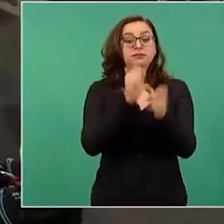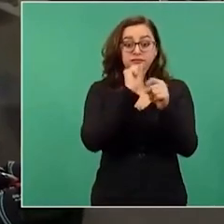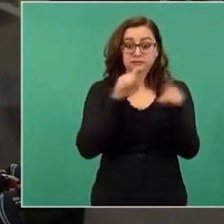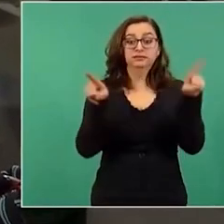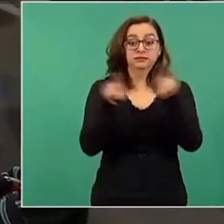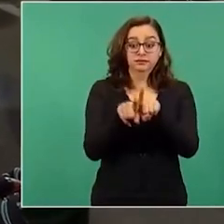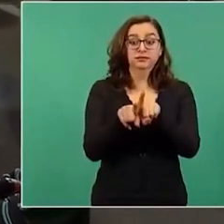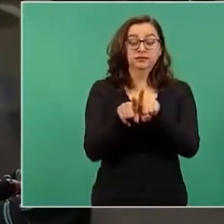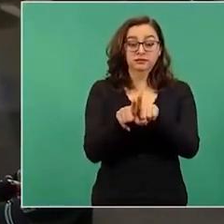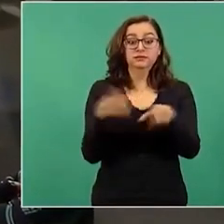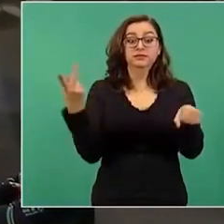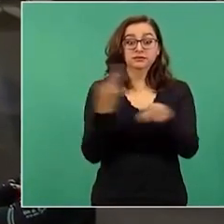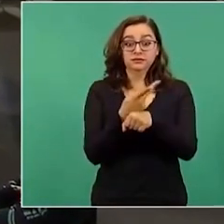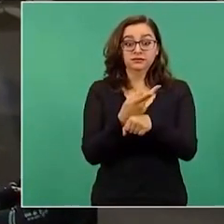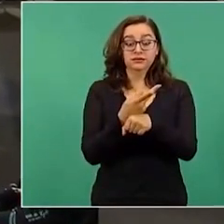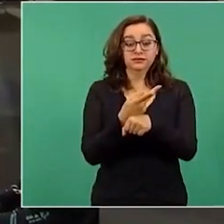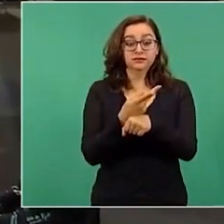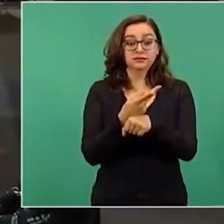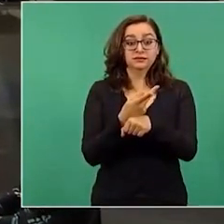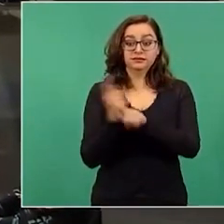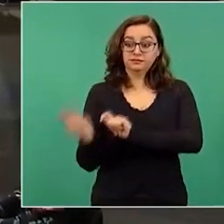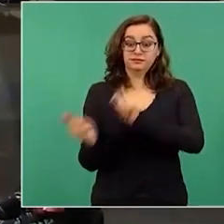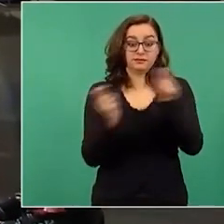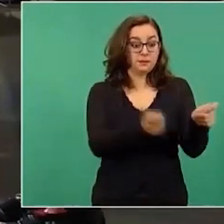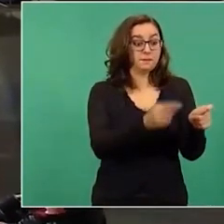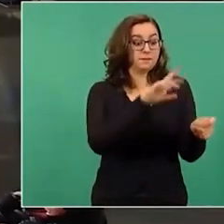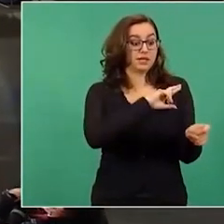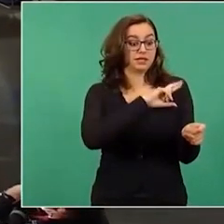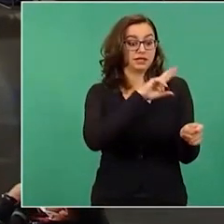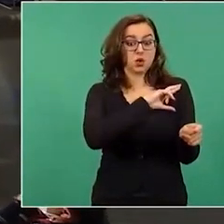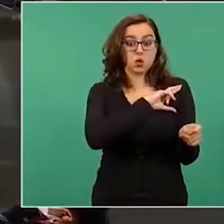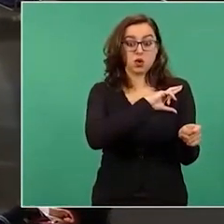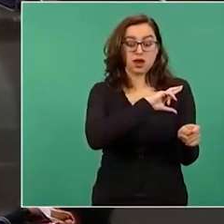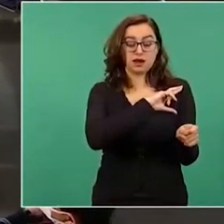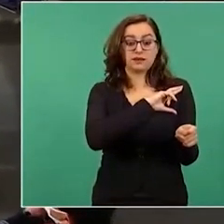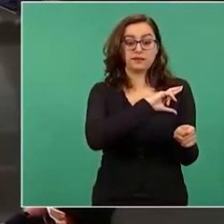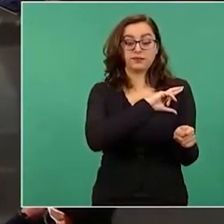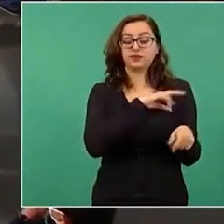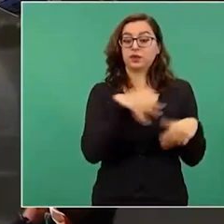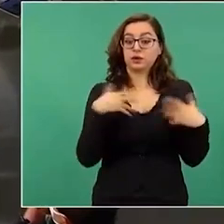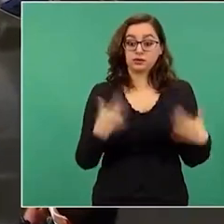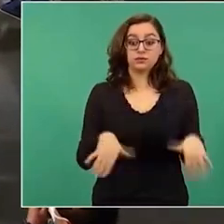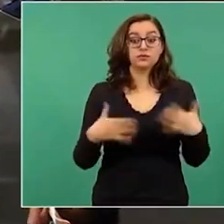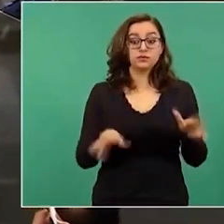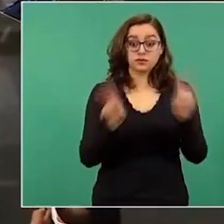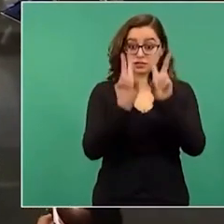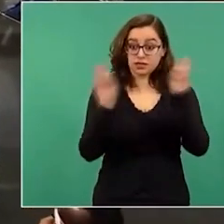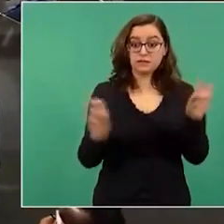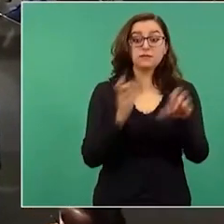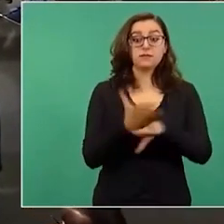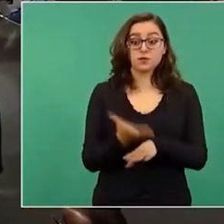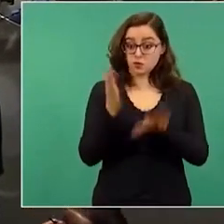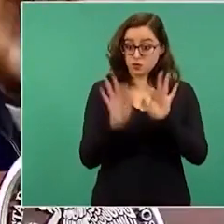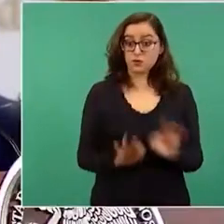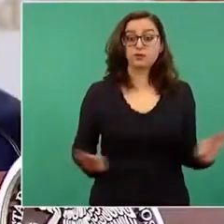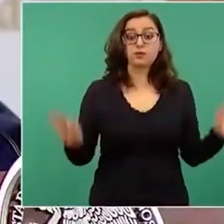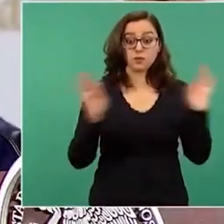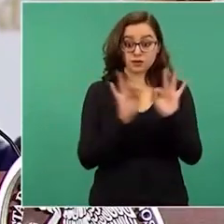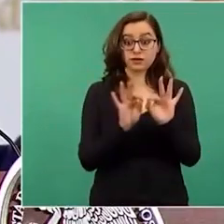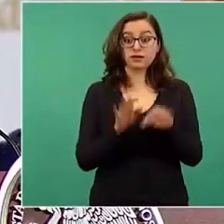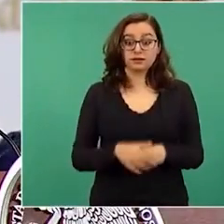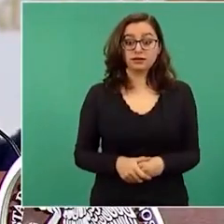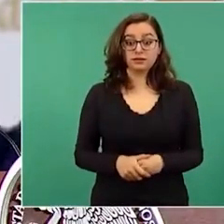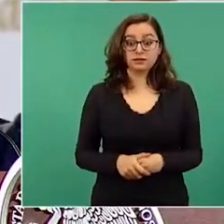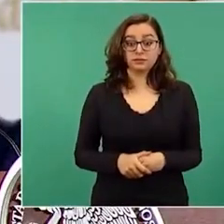que es muy importante. O sea, cómo,